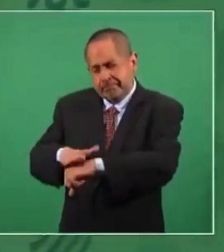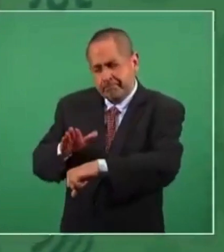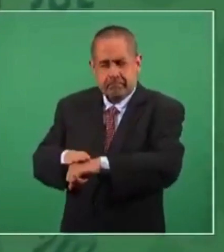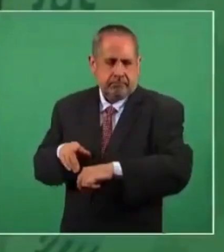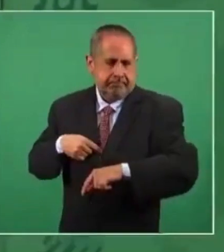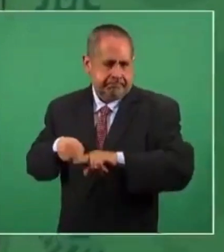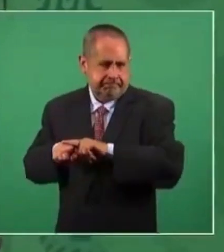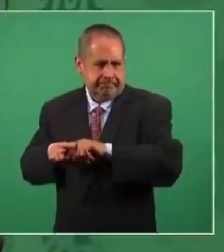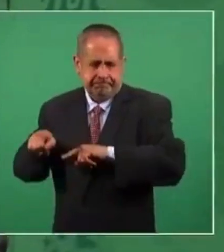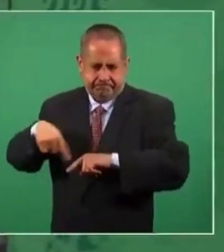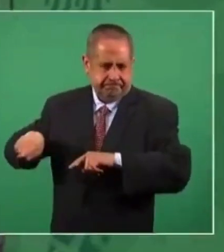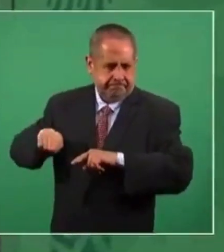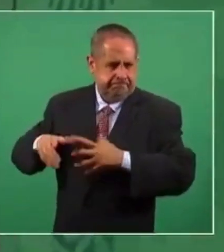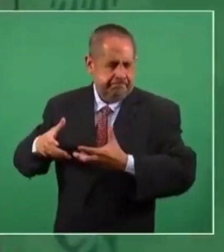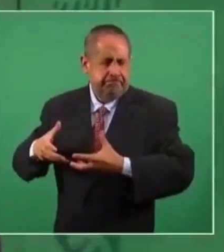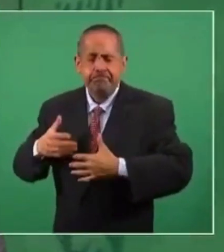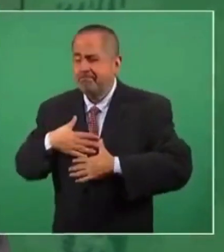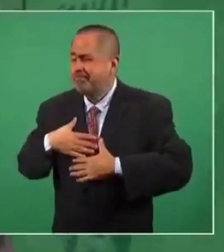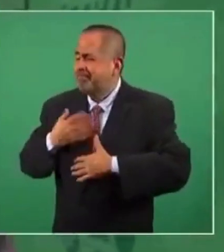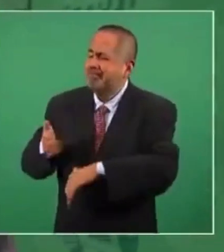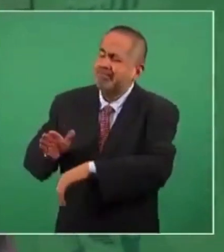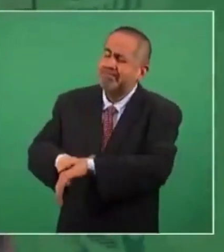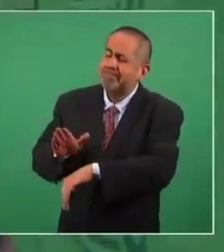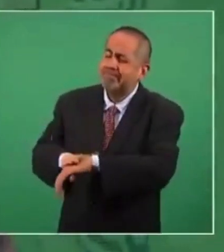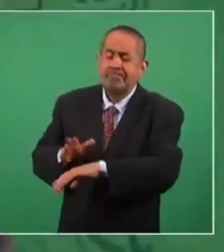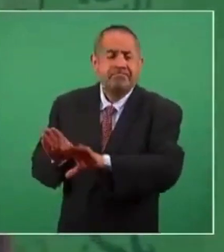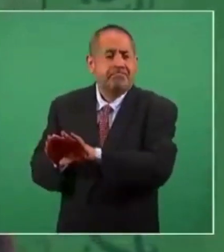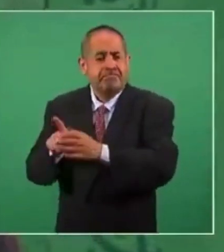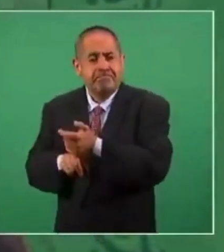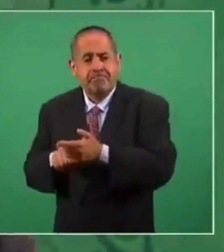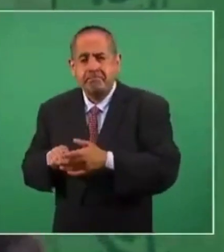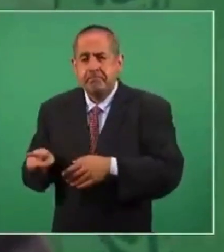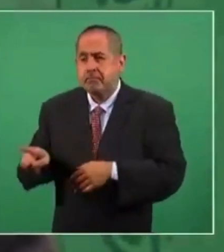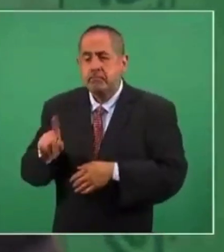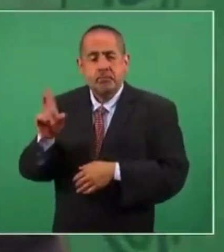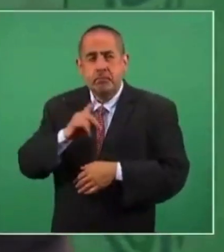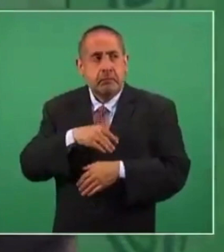para que no se dejen